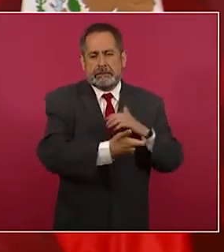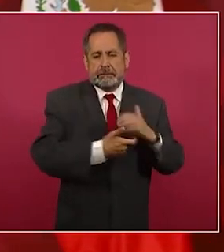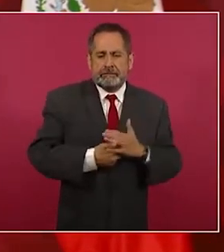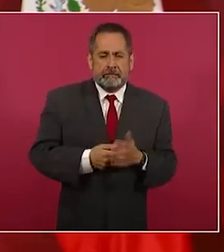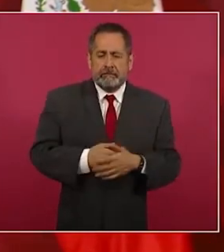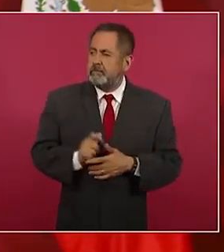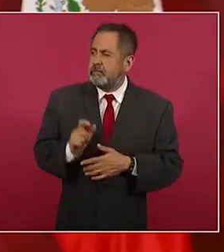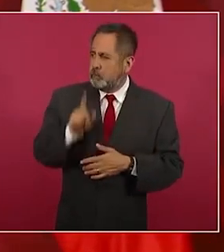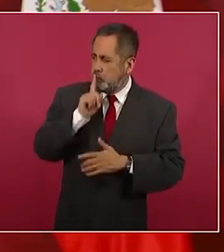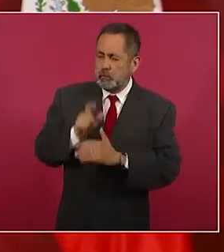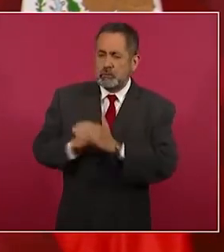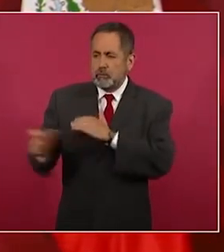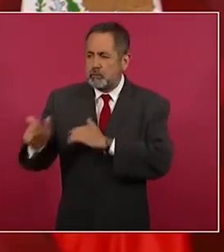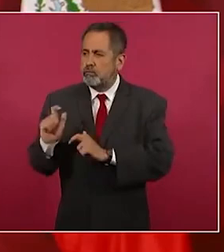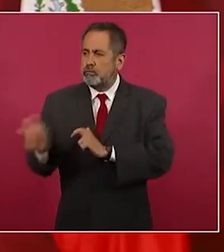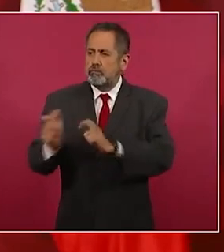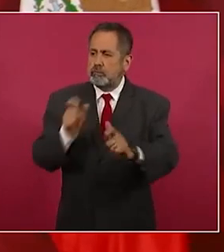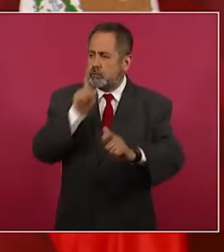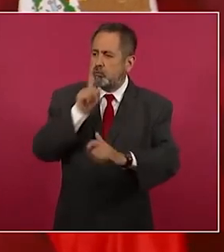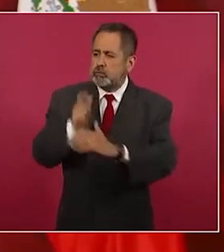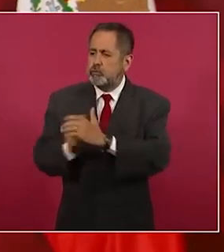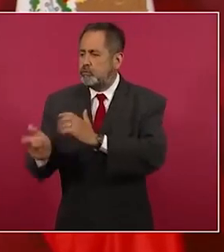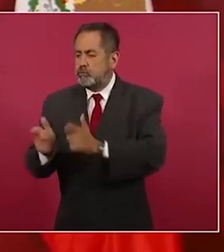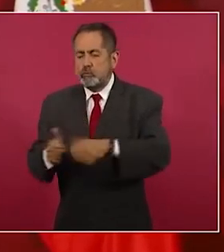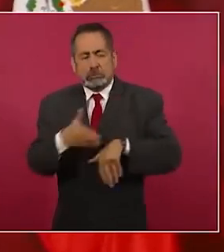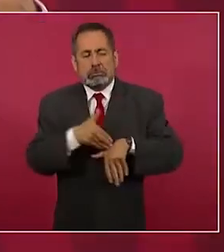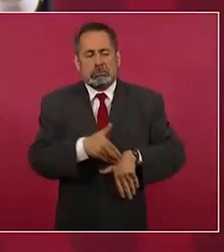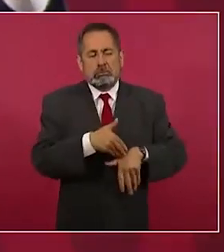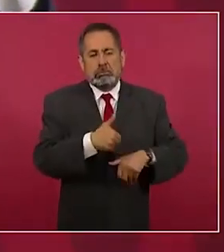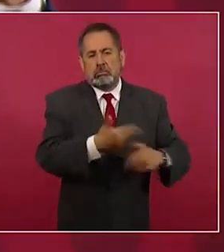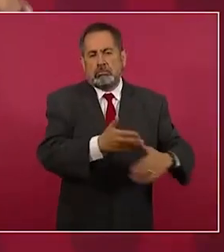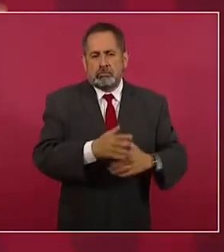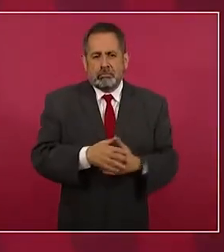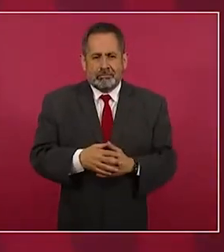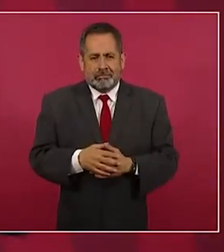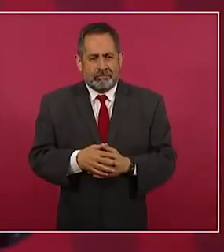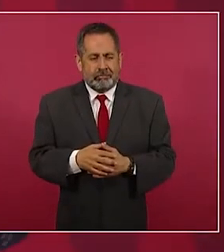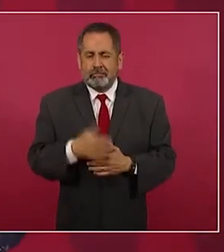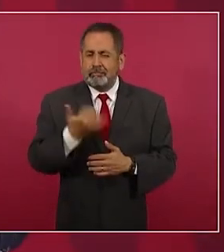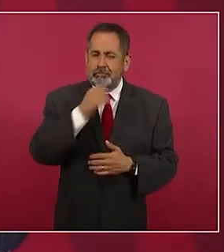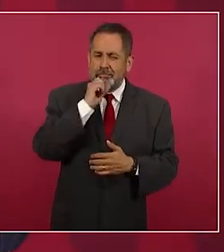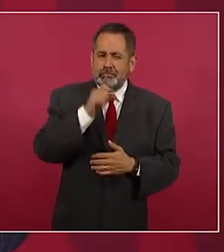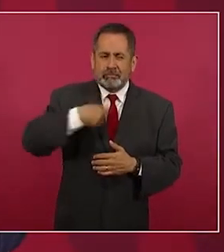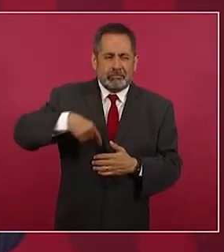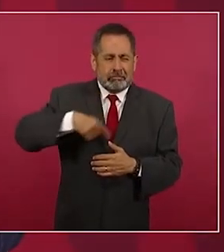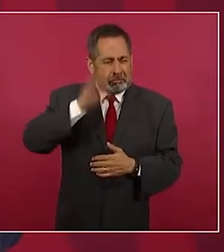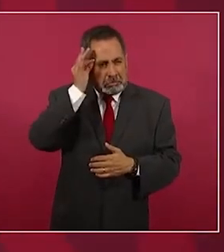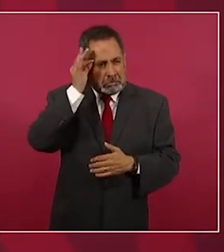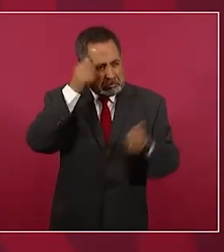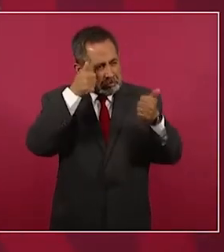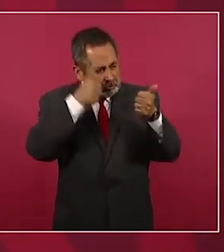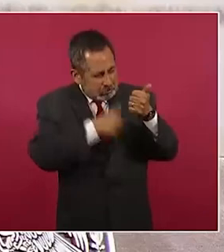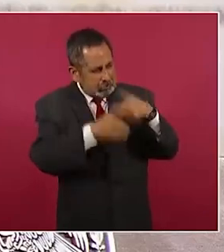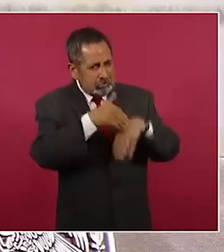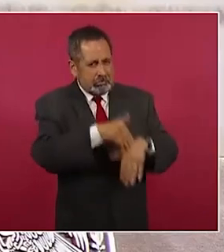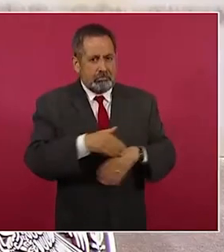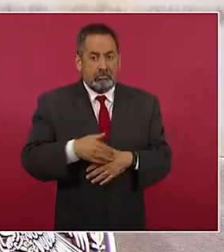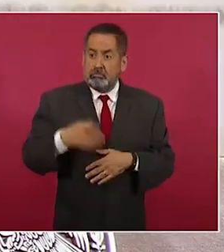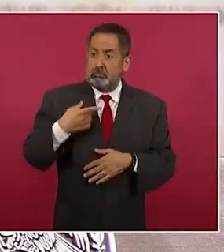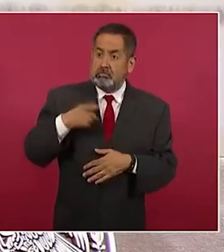compraban a todos. Y también por el servadurismo y por servadurismo hasta de